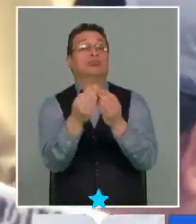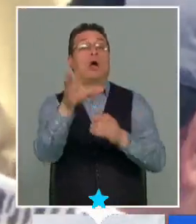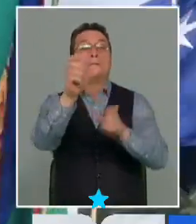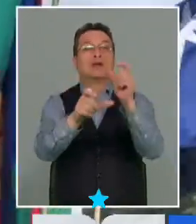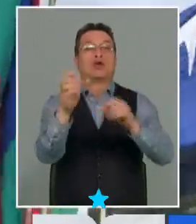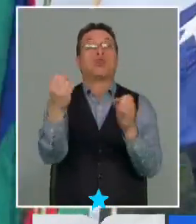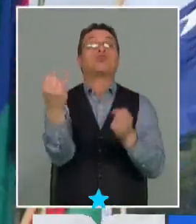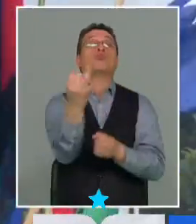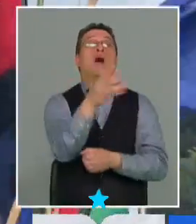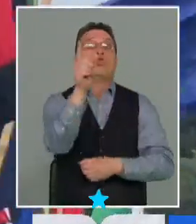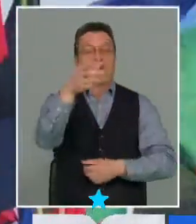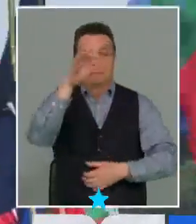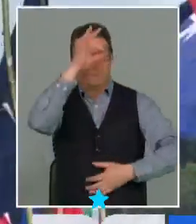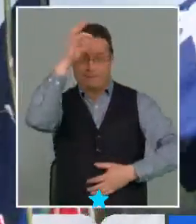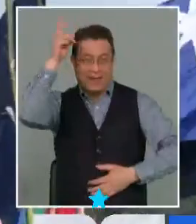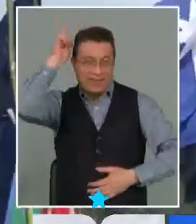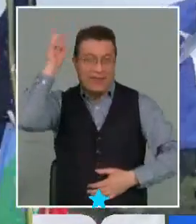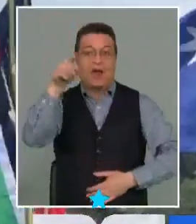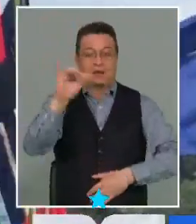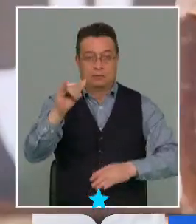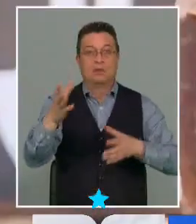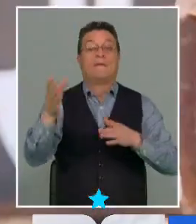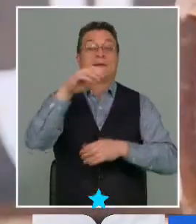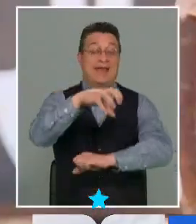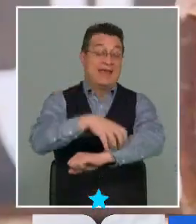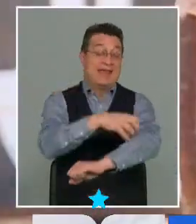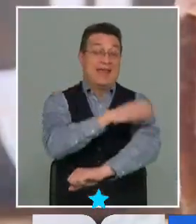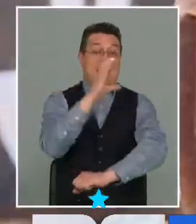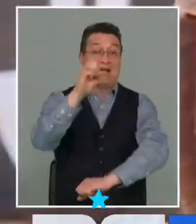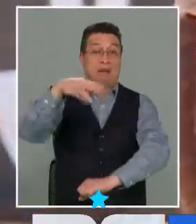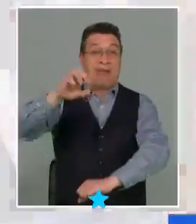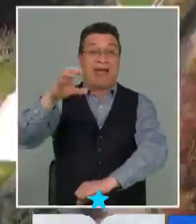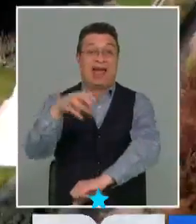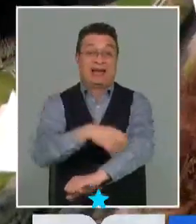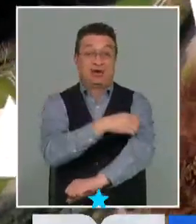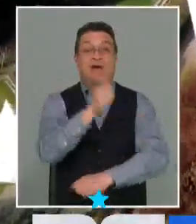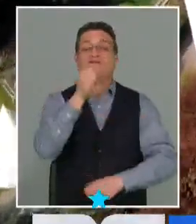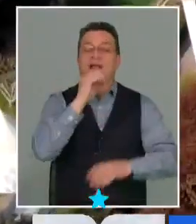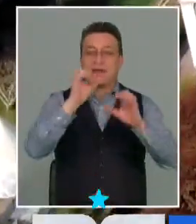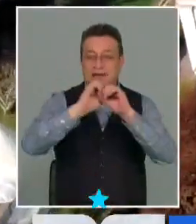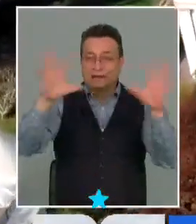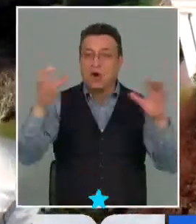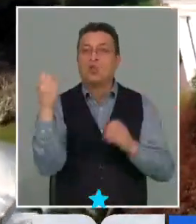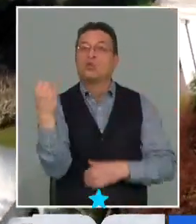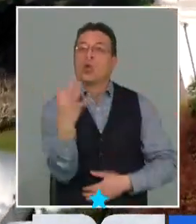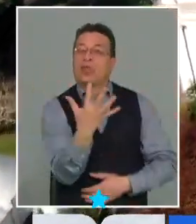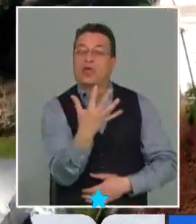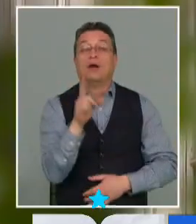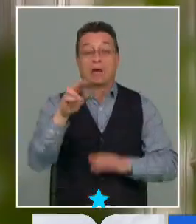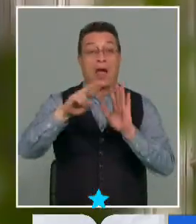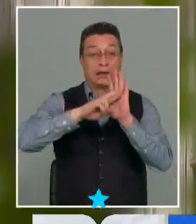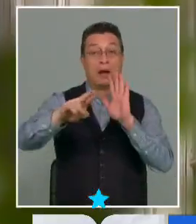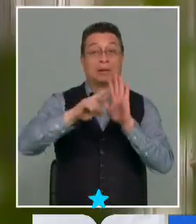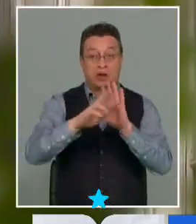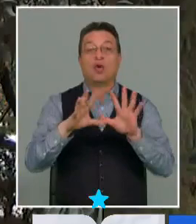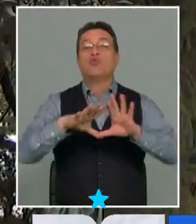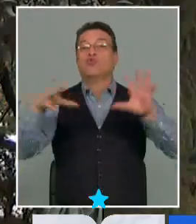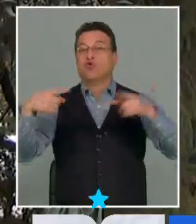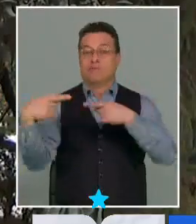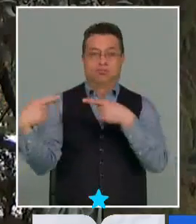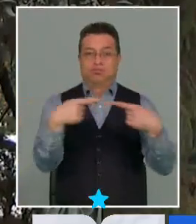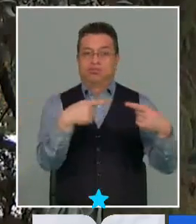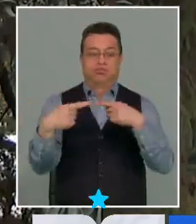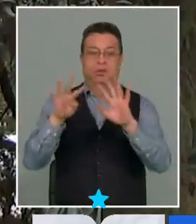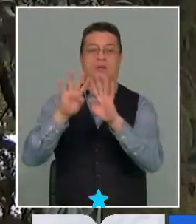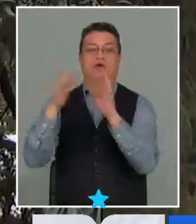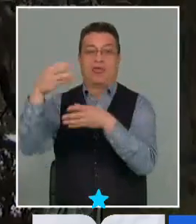indígena, mientras su integración en la Cámara de las Regiones aún no ha sido definida. Una representación que provocó un arduo debate en